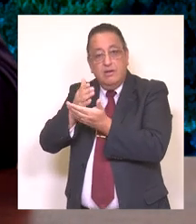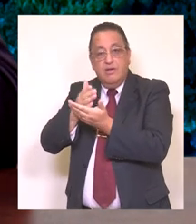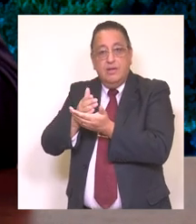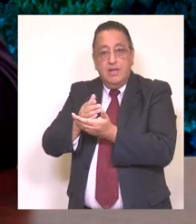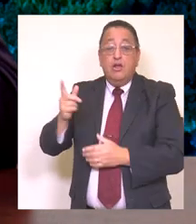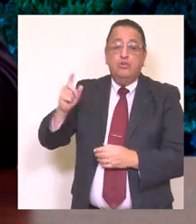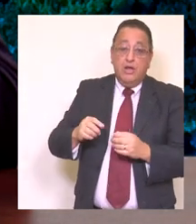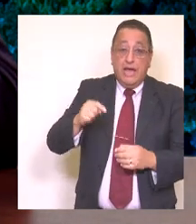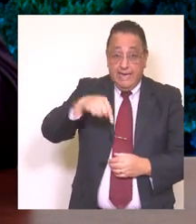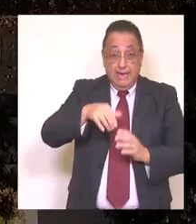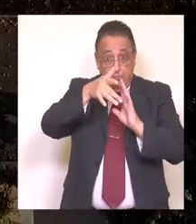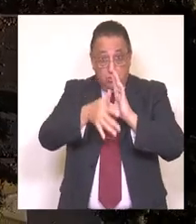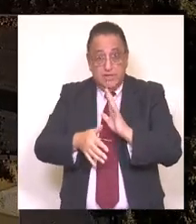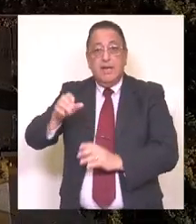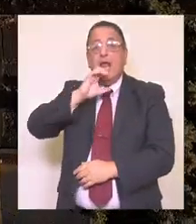tanto en el sector urbano como rural.